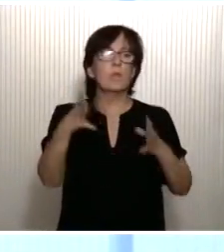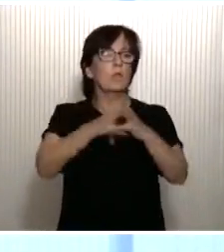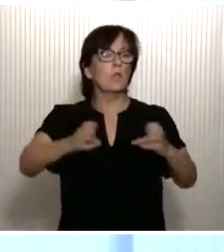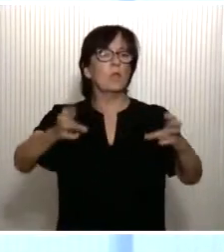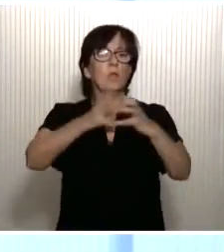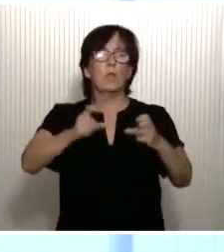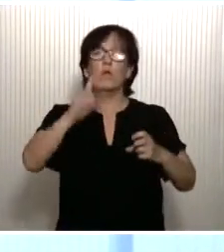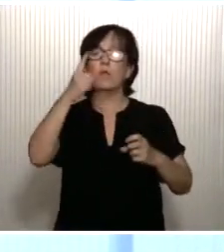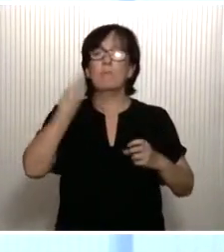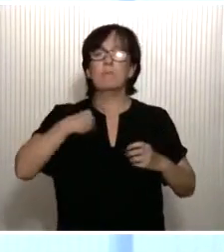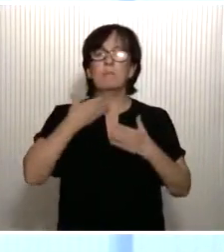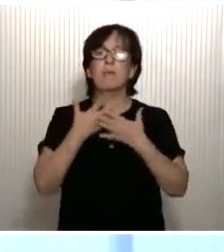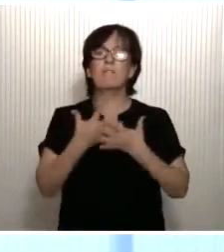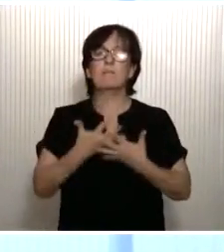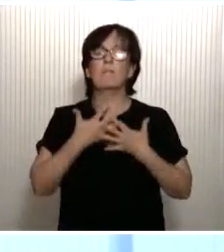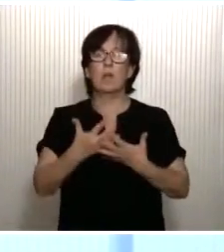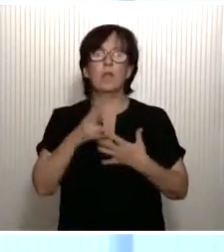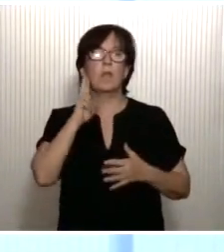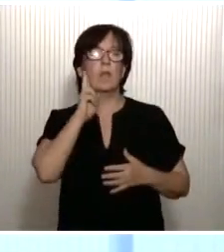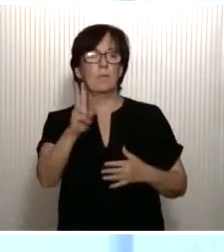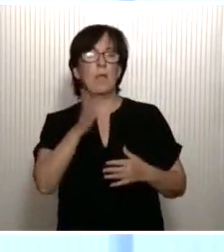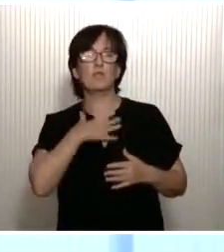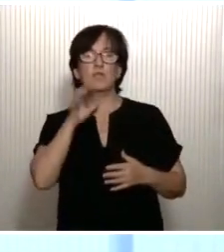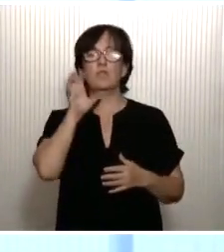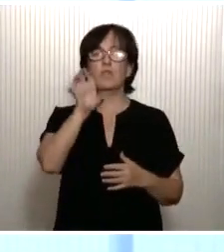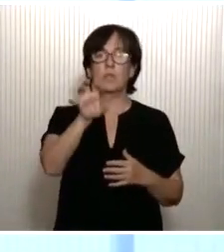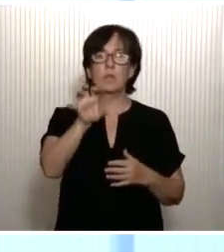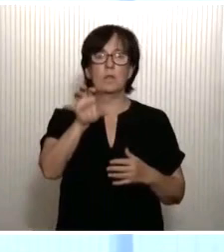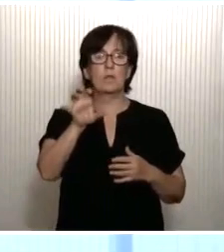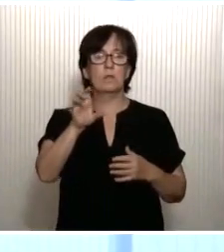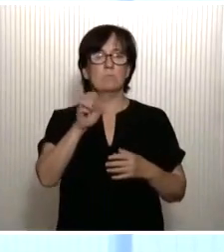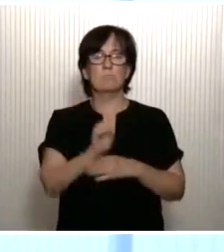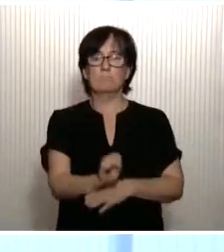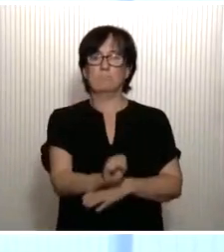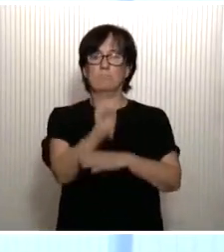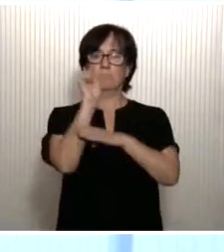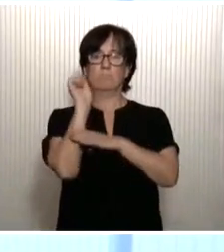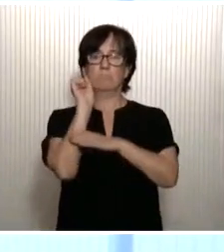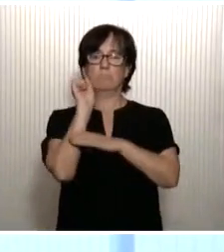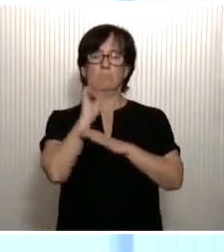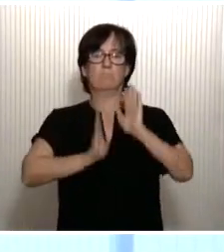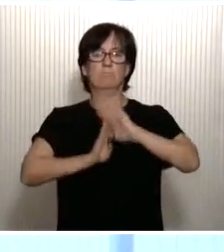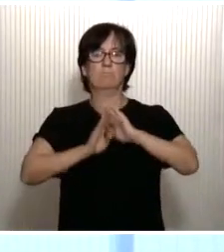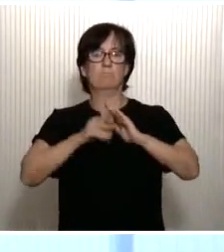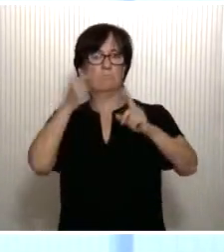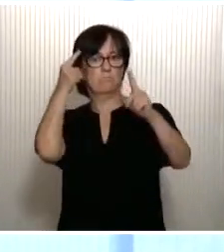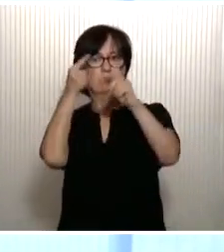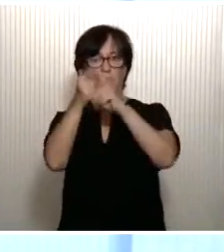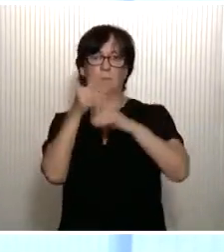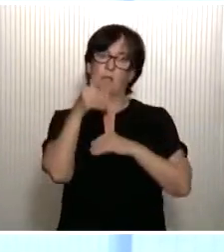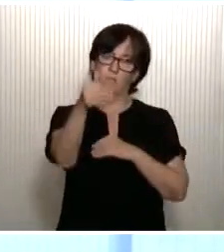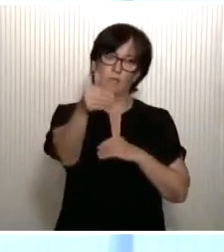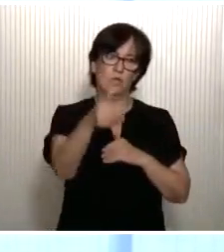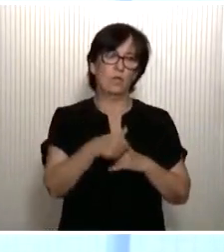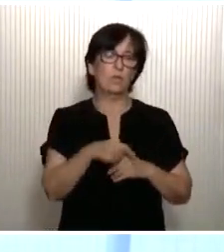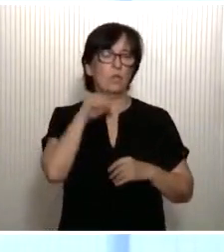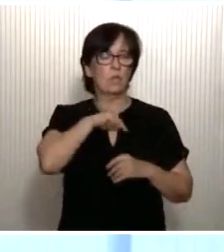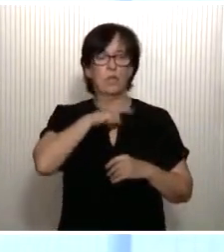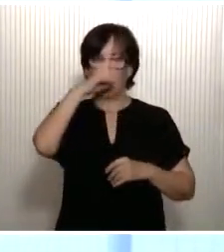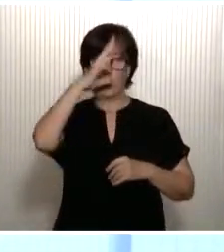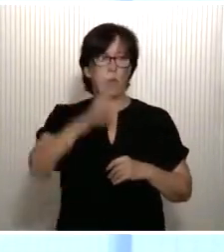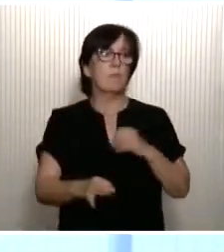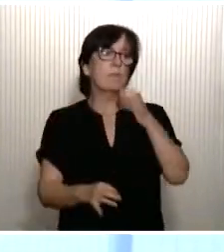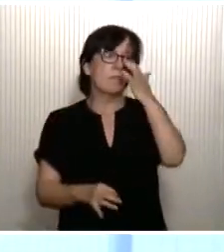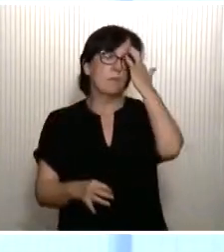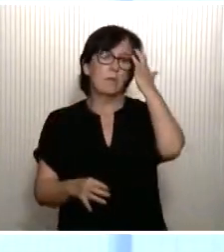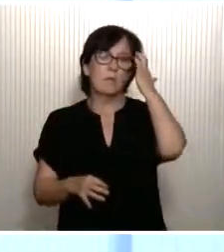misma voluntad, y es ver a nuestro país erguido, marchando hacia el futuro. Y estoy, además, convencido